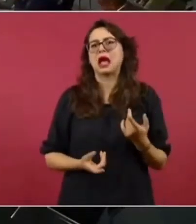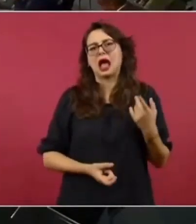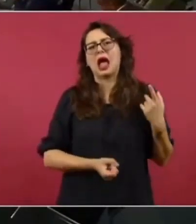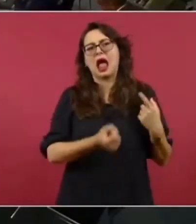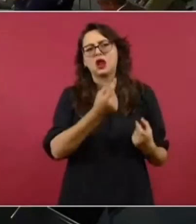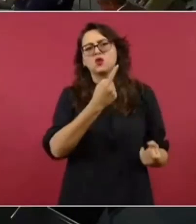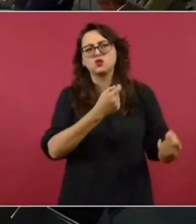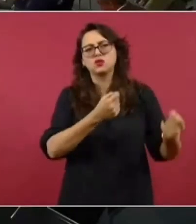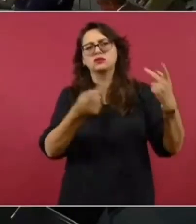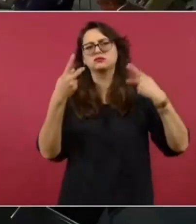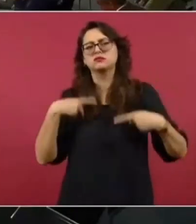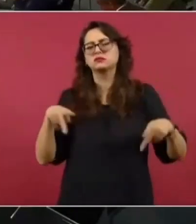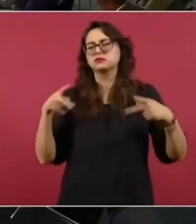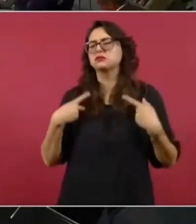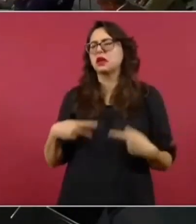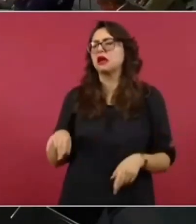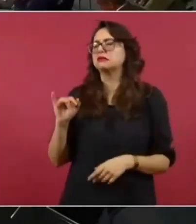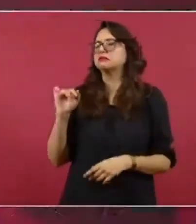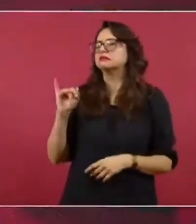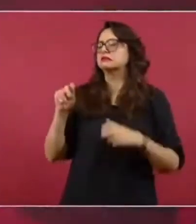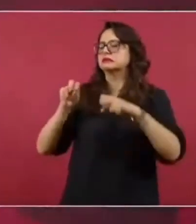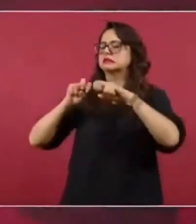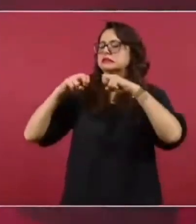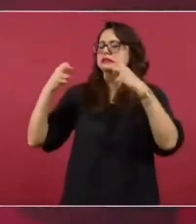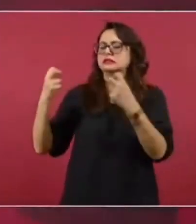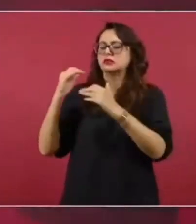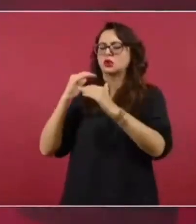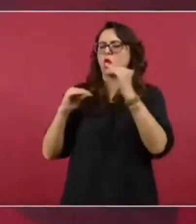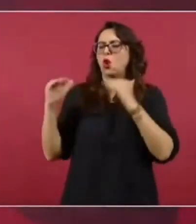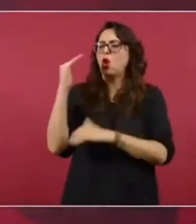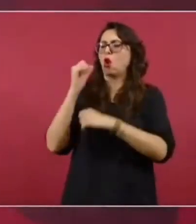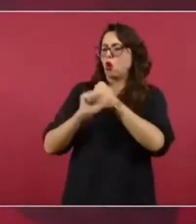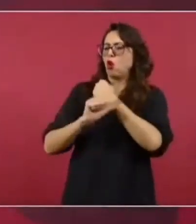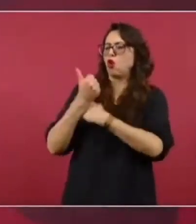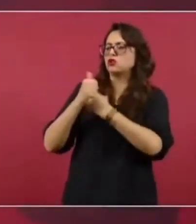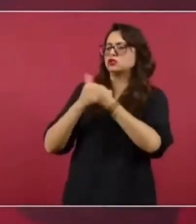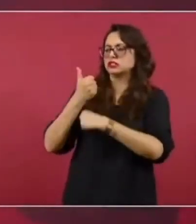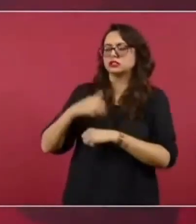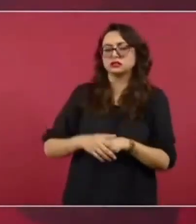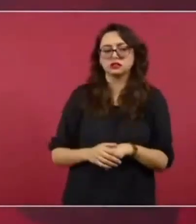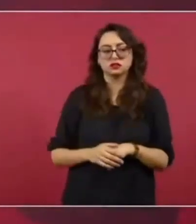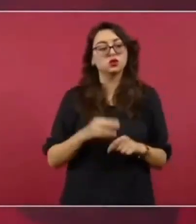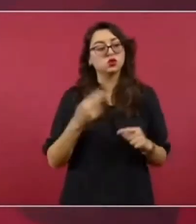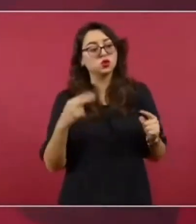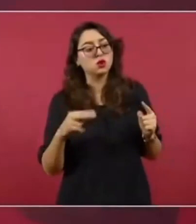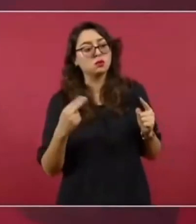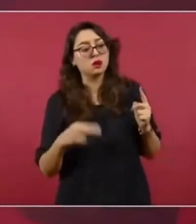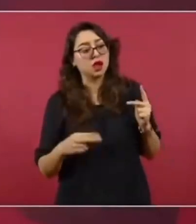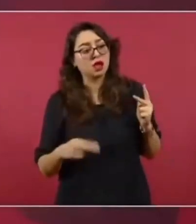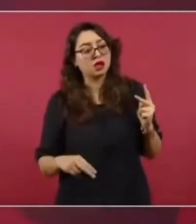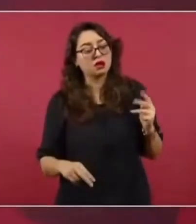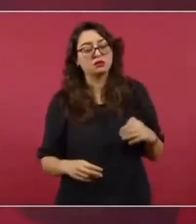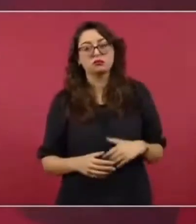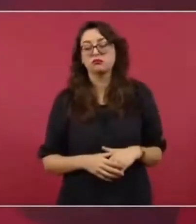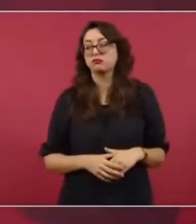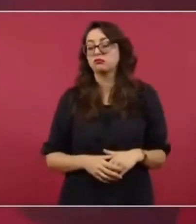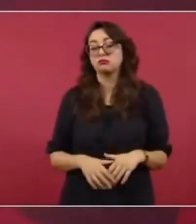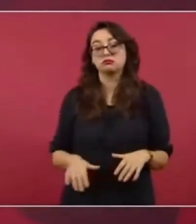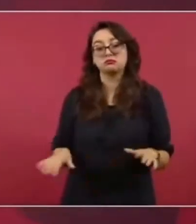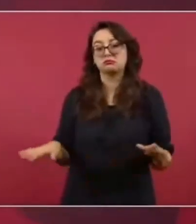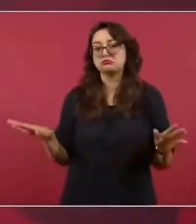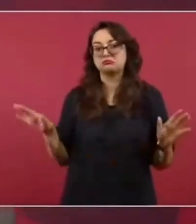quiénes son y si no se sabía quiénes